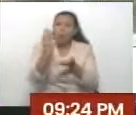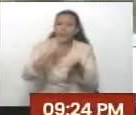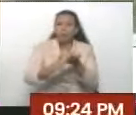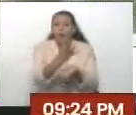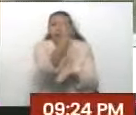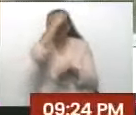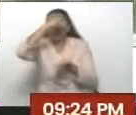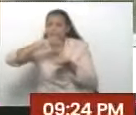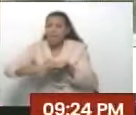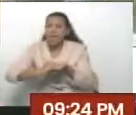en su desarrollo.